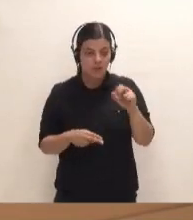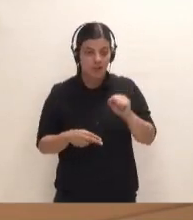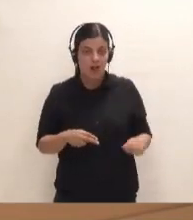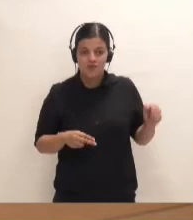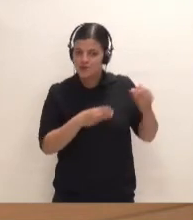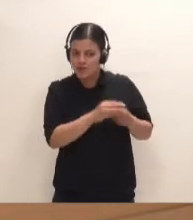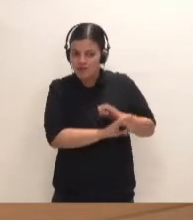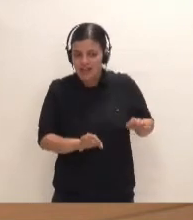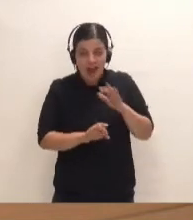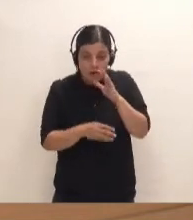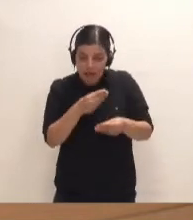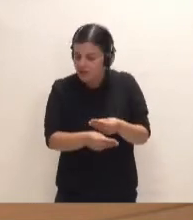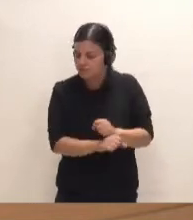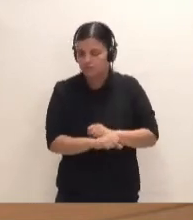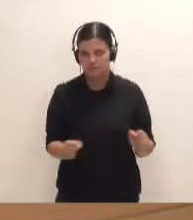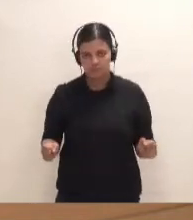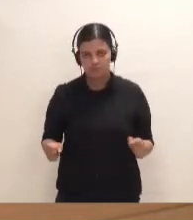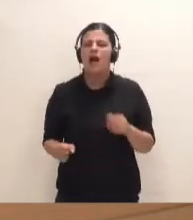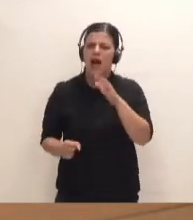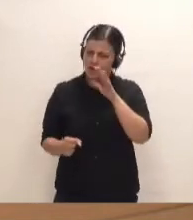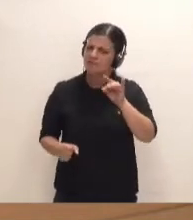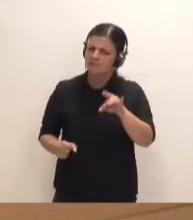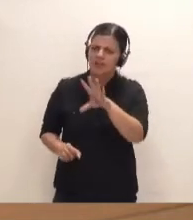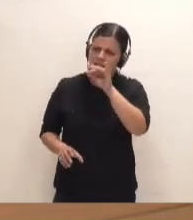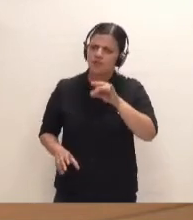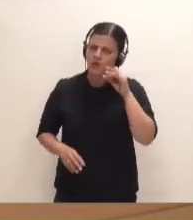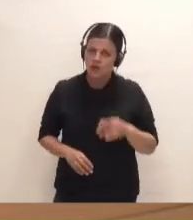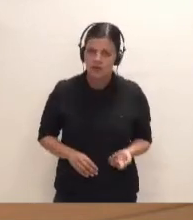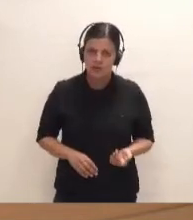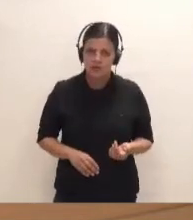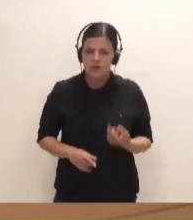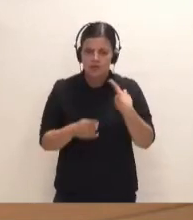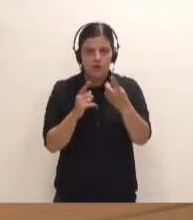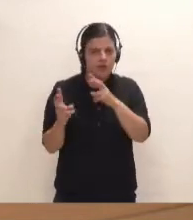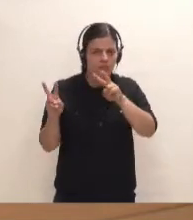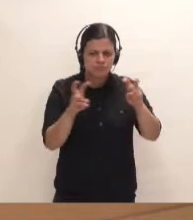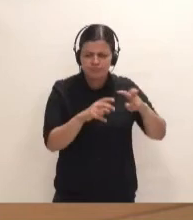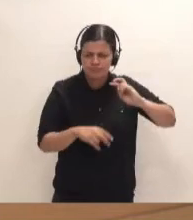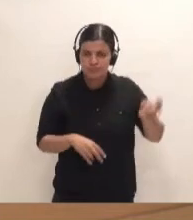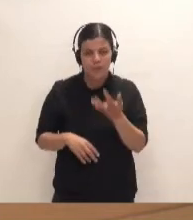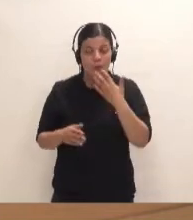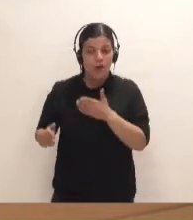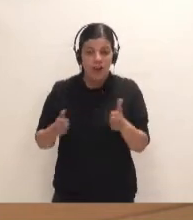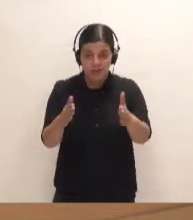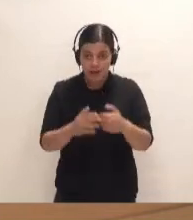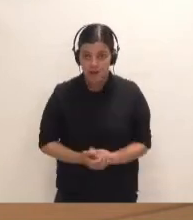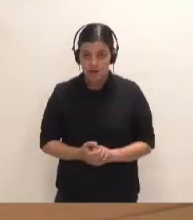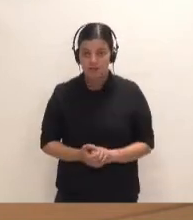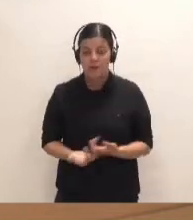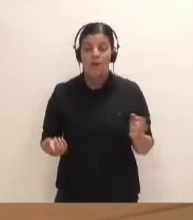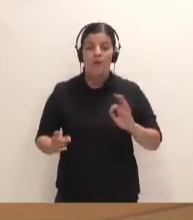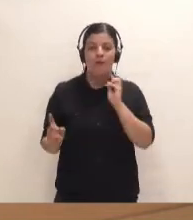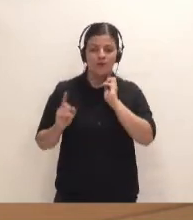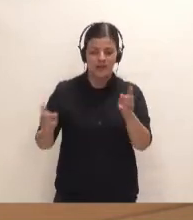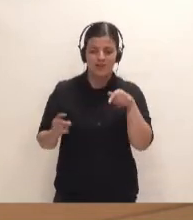es imposible hacer nada. Pero ahora sí, ahora sí se toman decisiones. Se toman decisiones en muchísimas cosas, como las carreteras, como en este caso